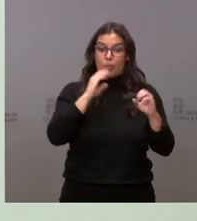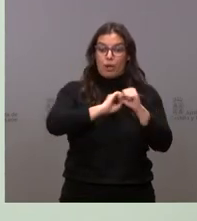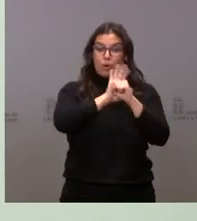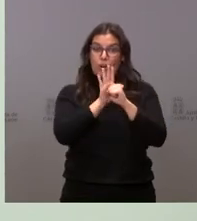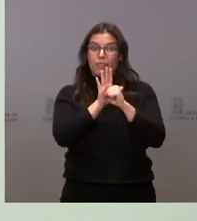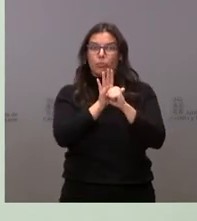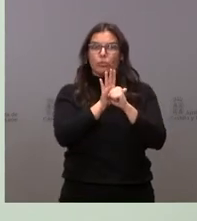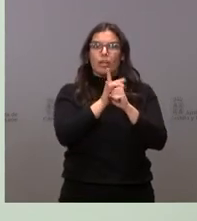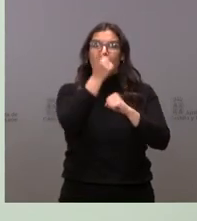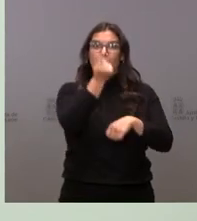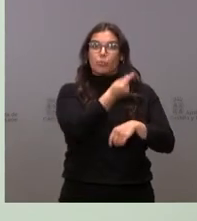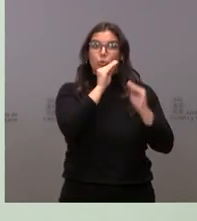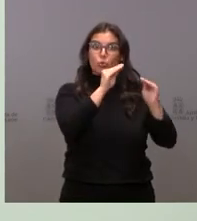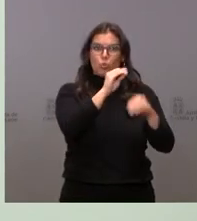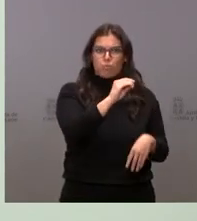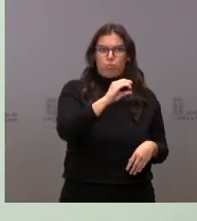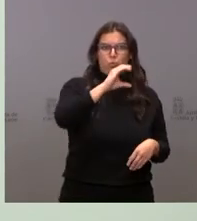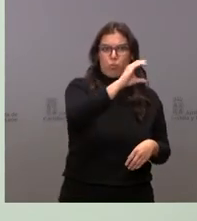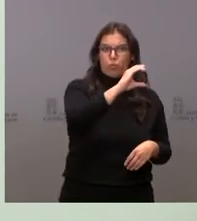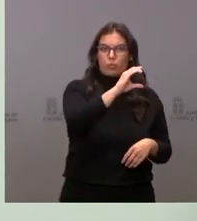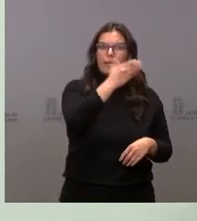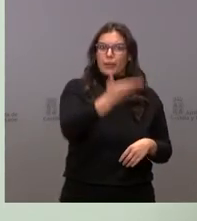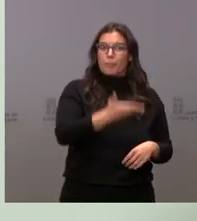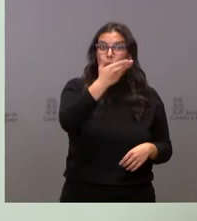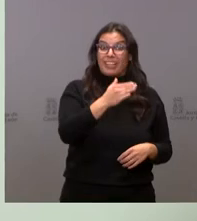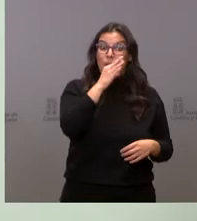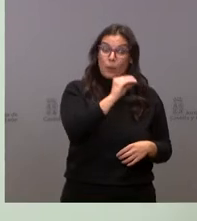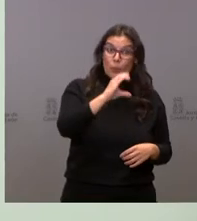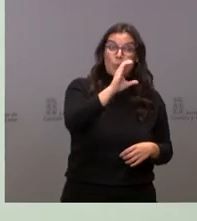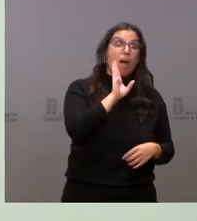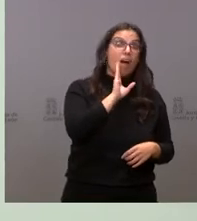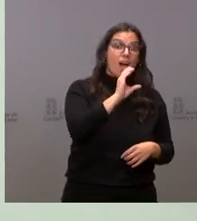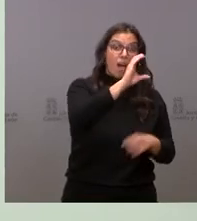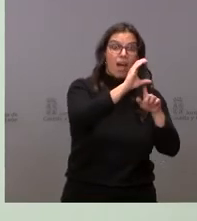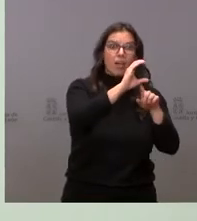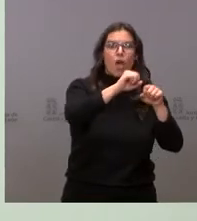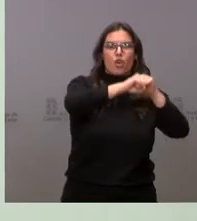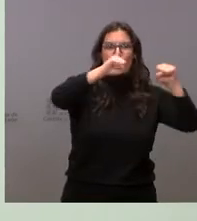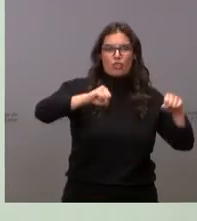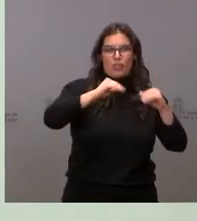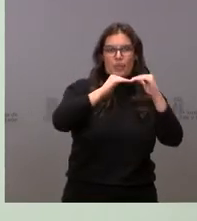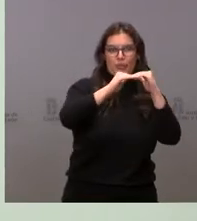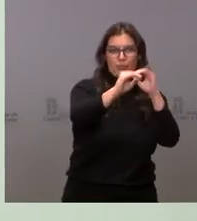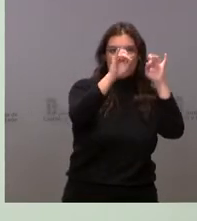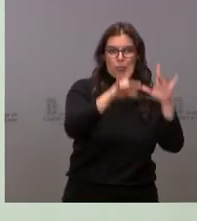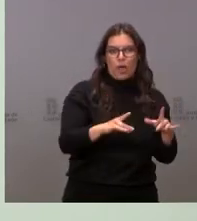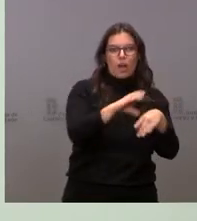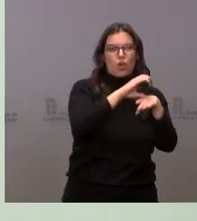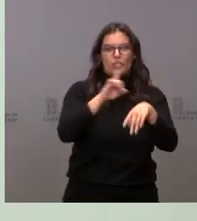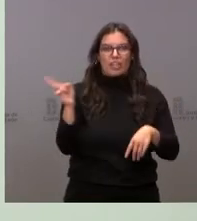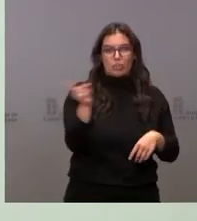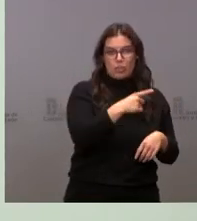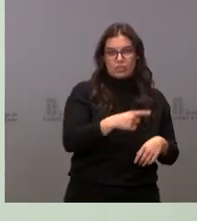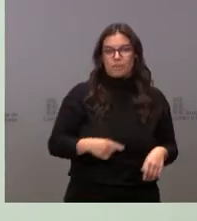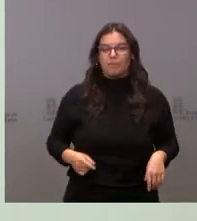-19, y ahora lo que hacemos es consolidar ese crecimiento tan importante en todas las consejerías.